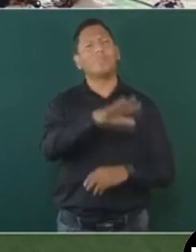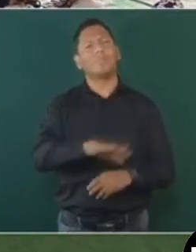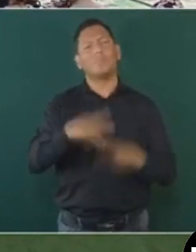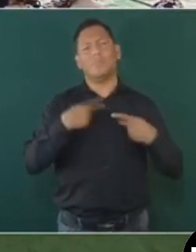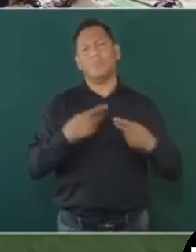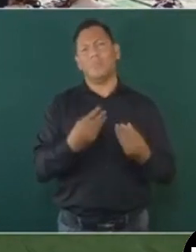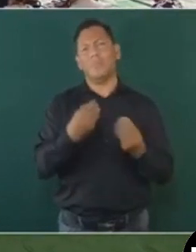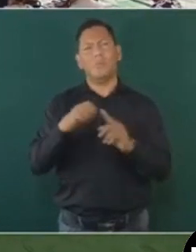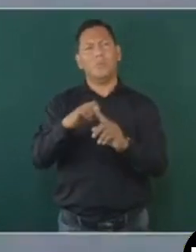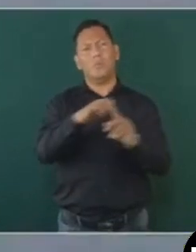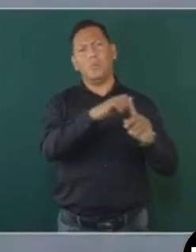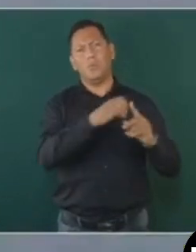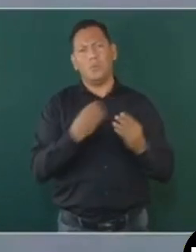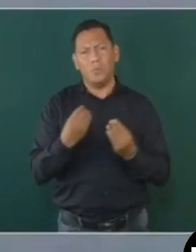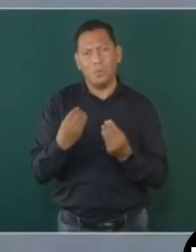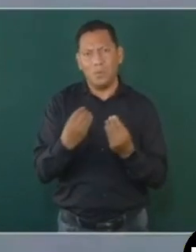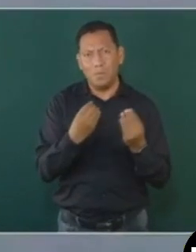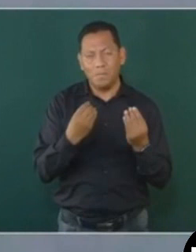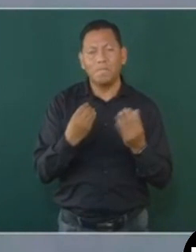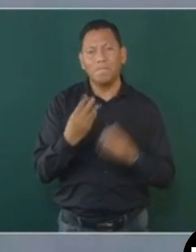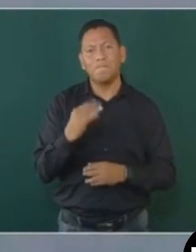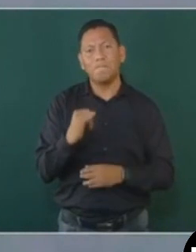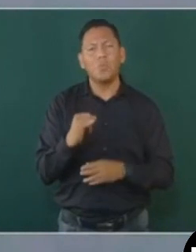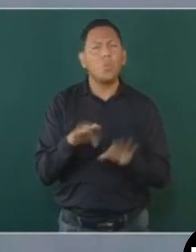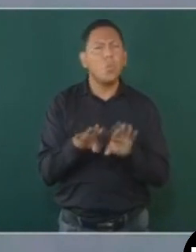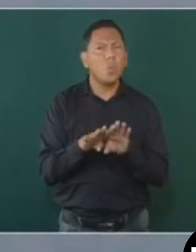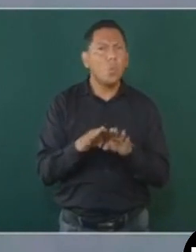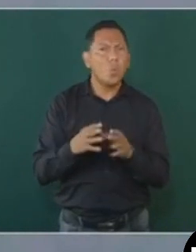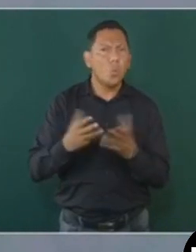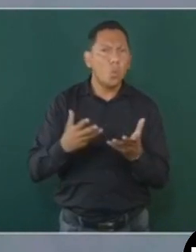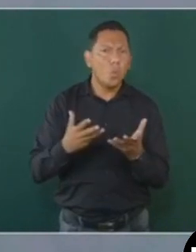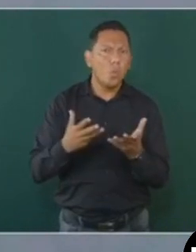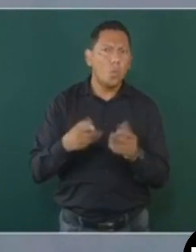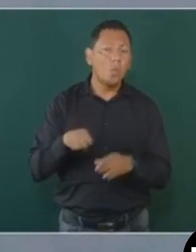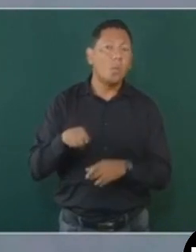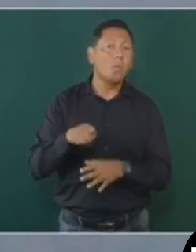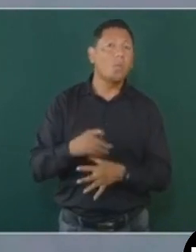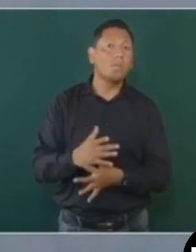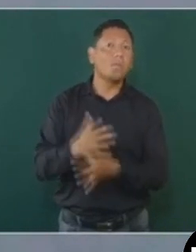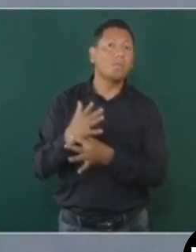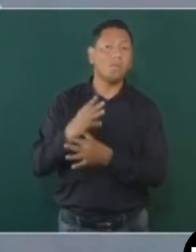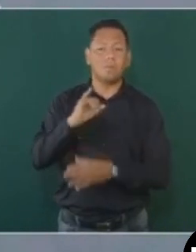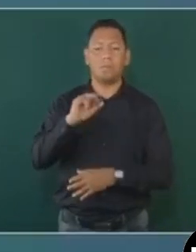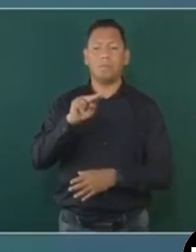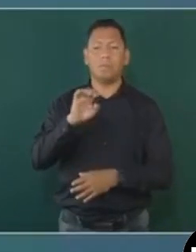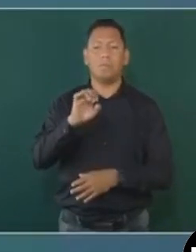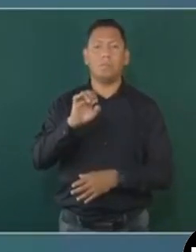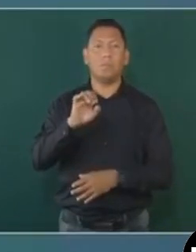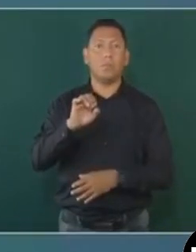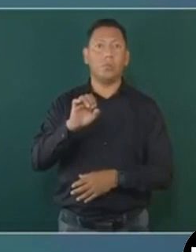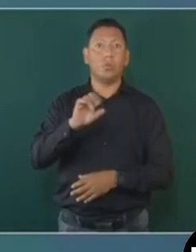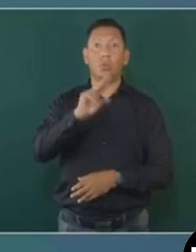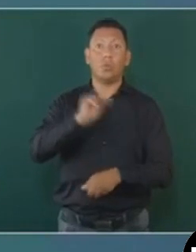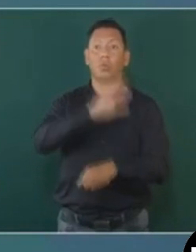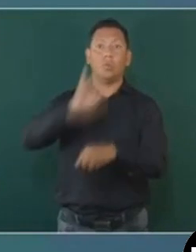con la consigna de que el INE no se toca,